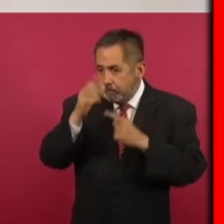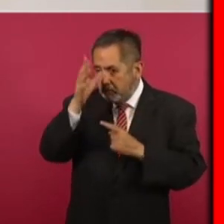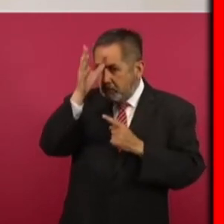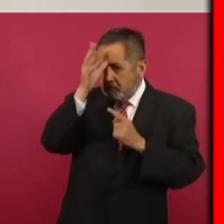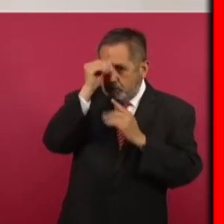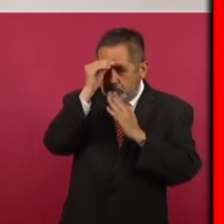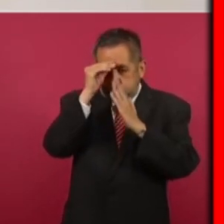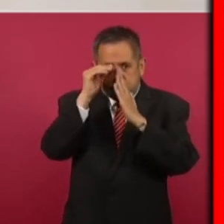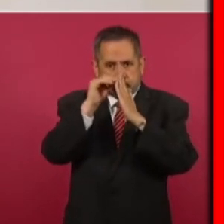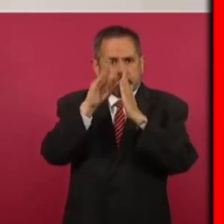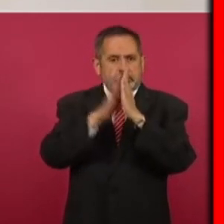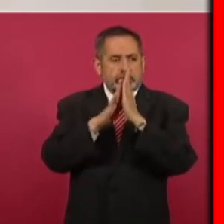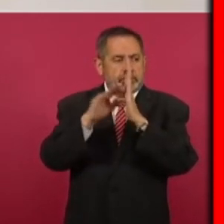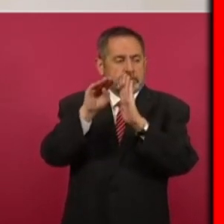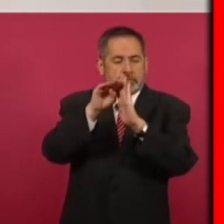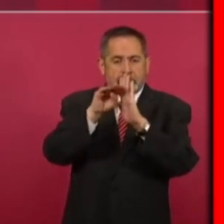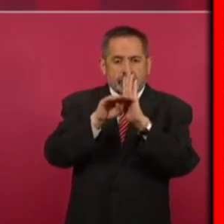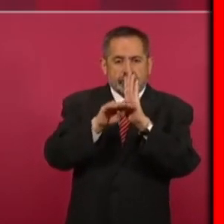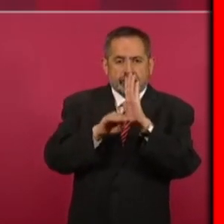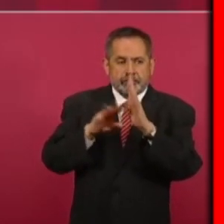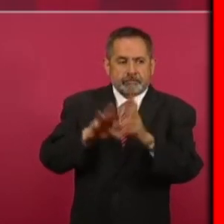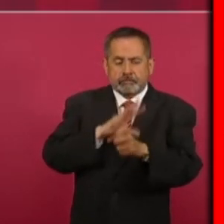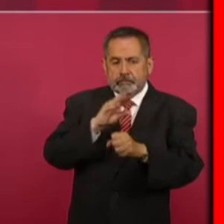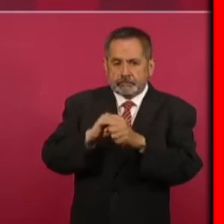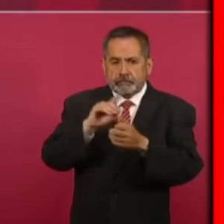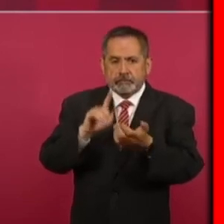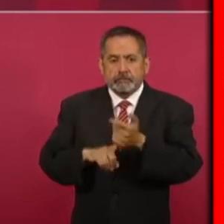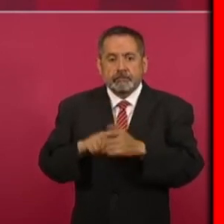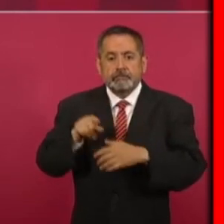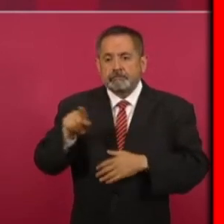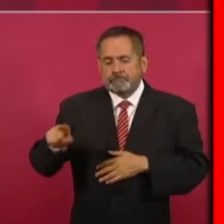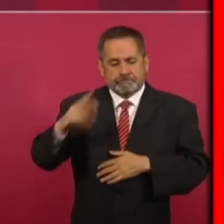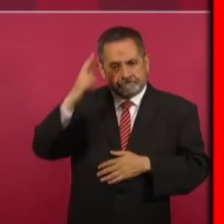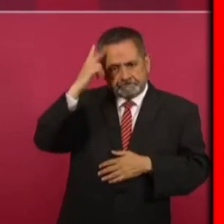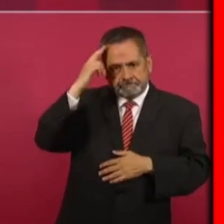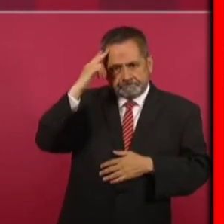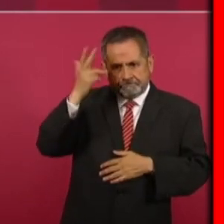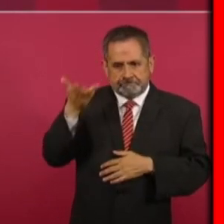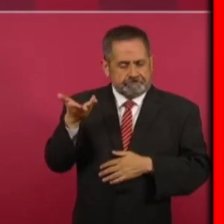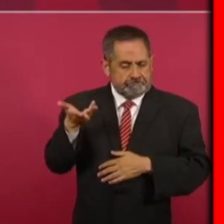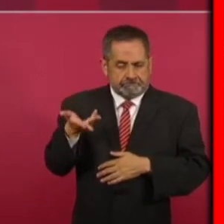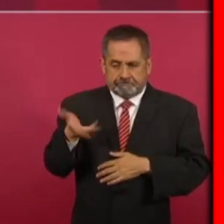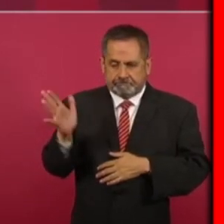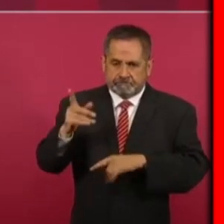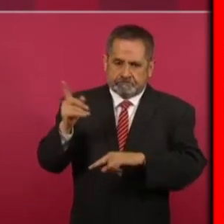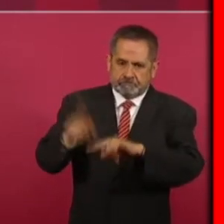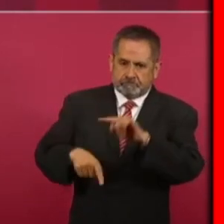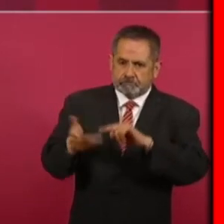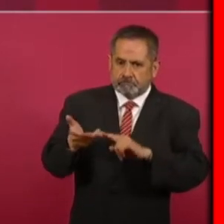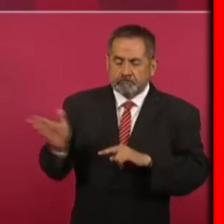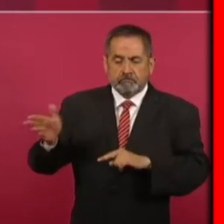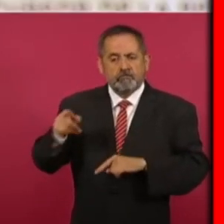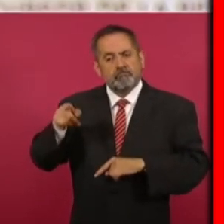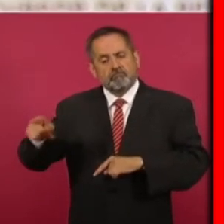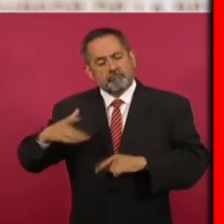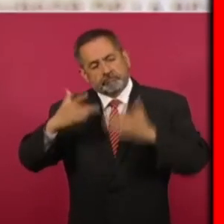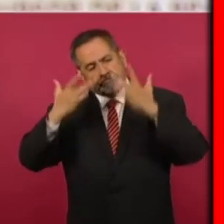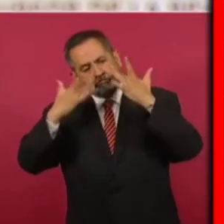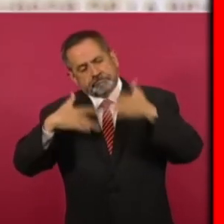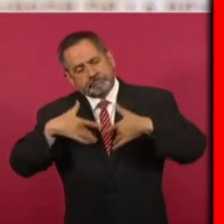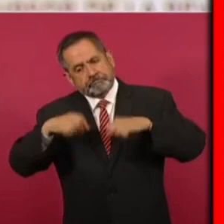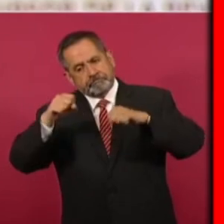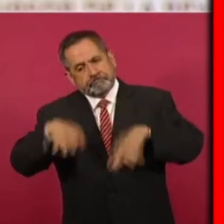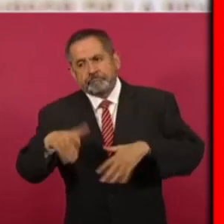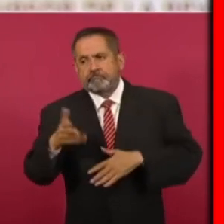la salida de Porfirio Díaz la renuncia de